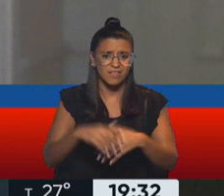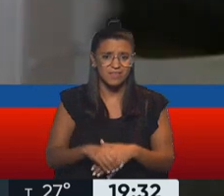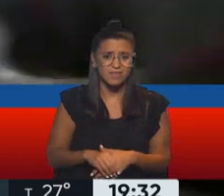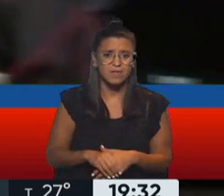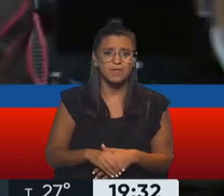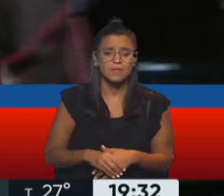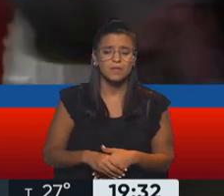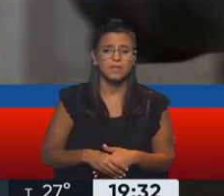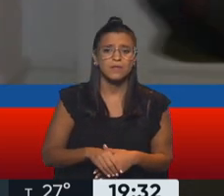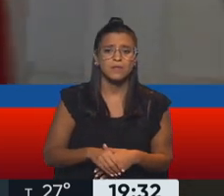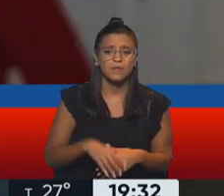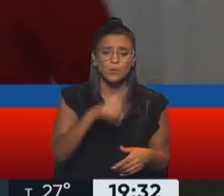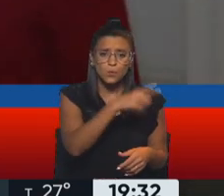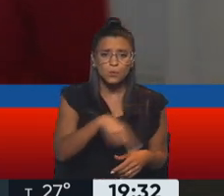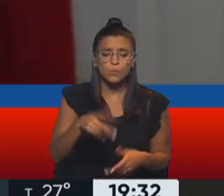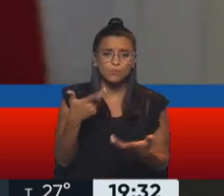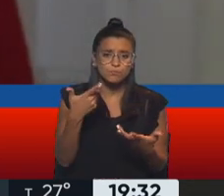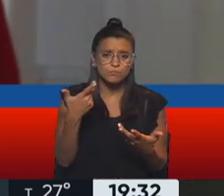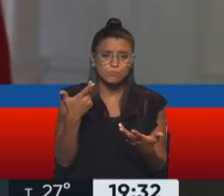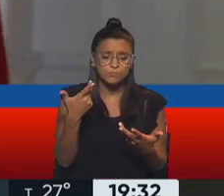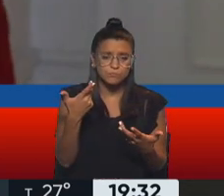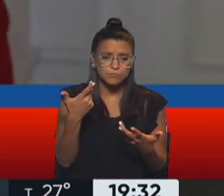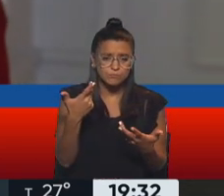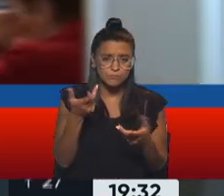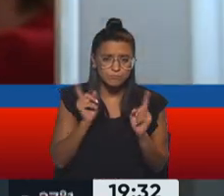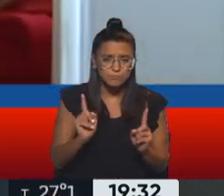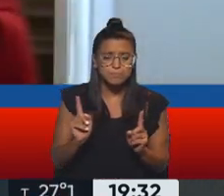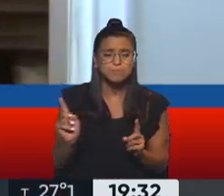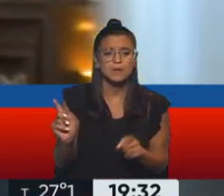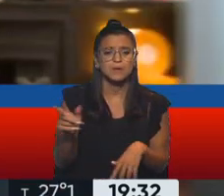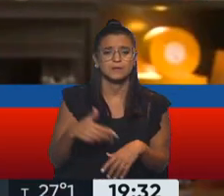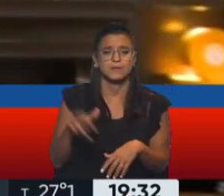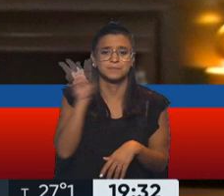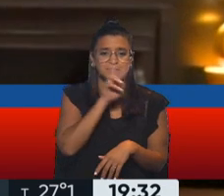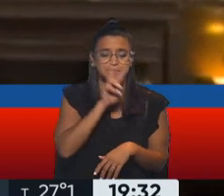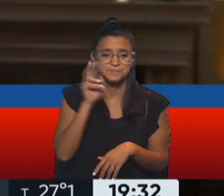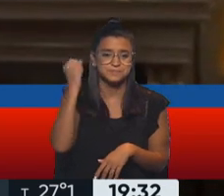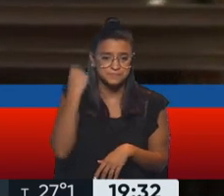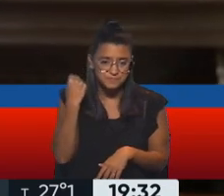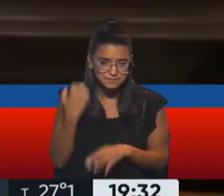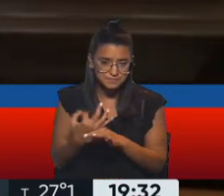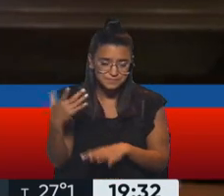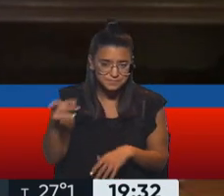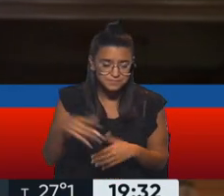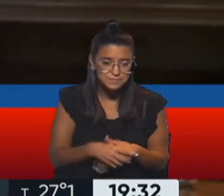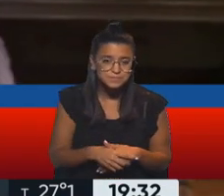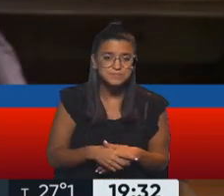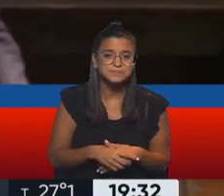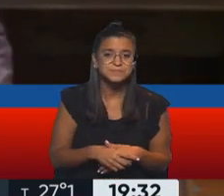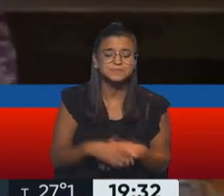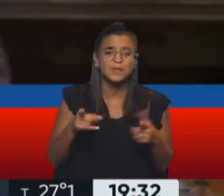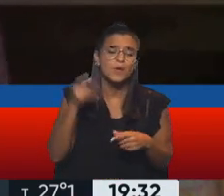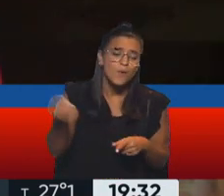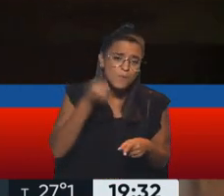quien hacía en los estudios, la señora economista, que lo que es